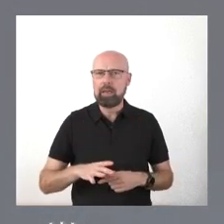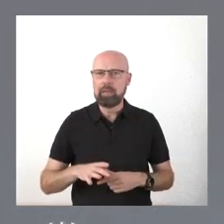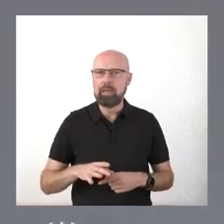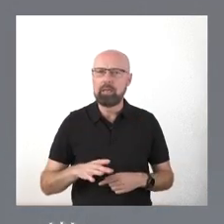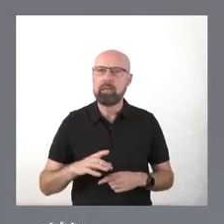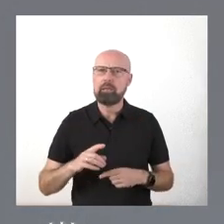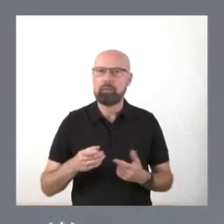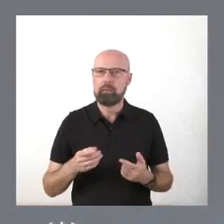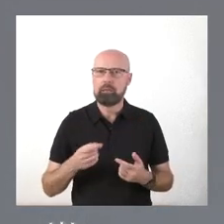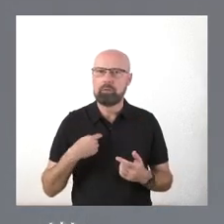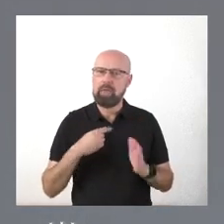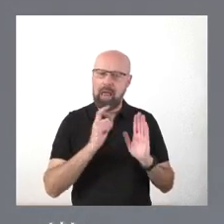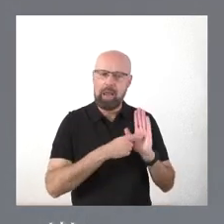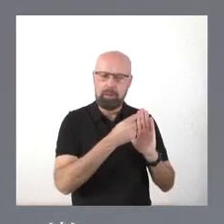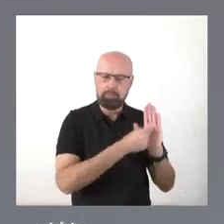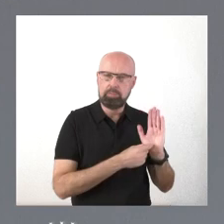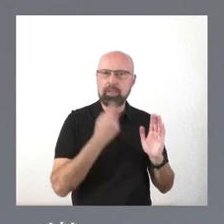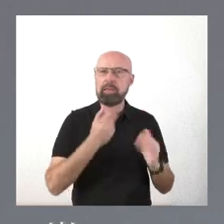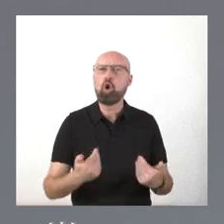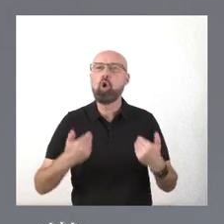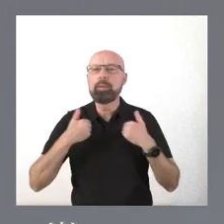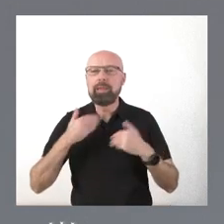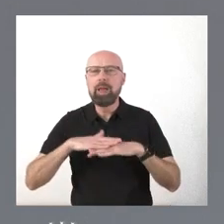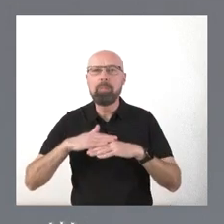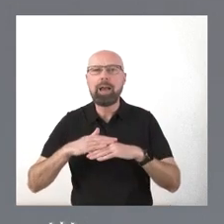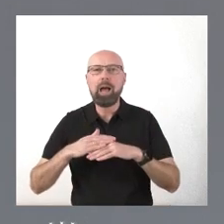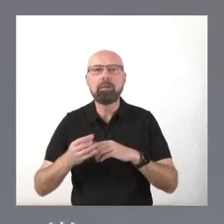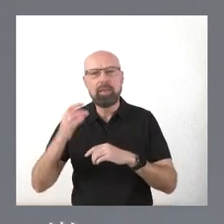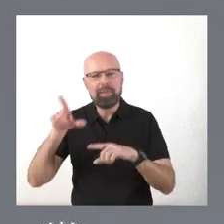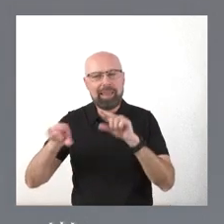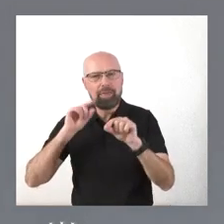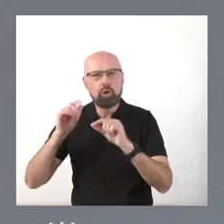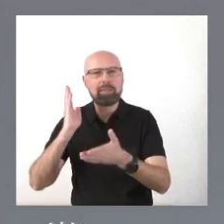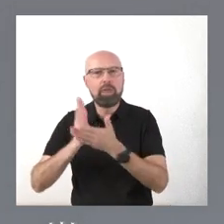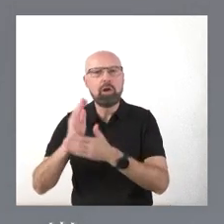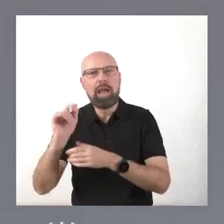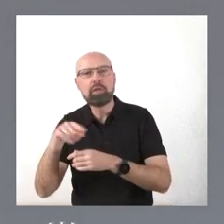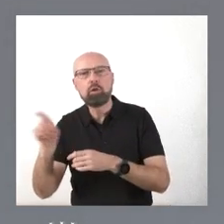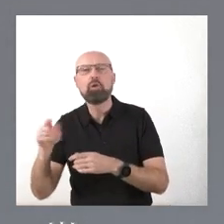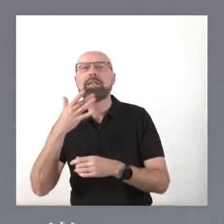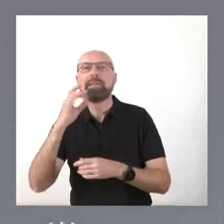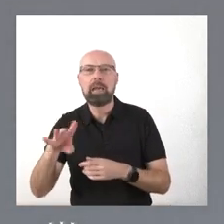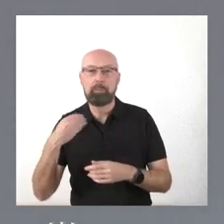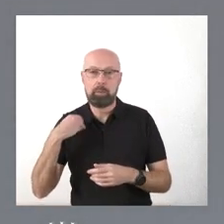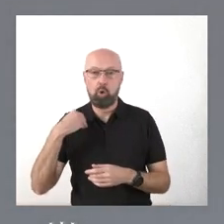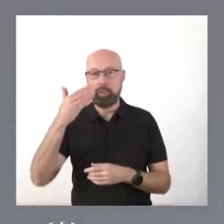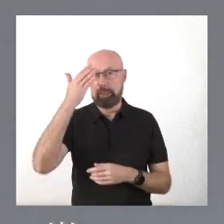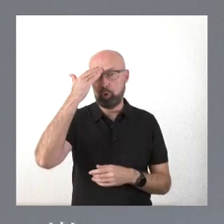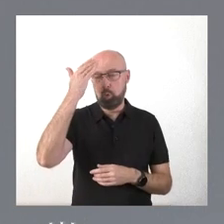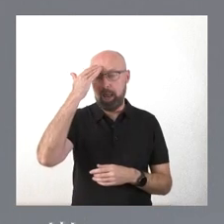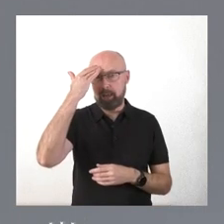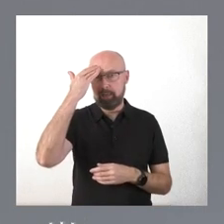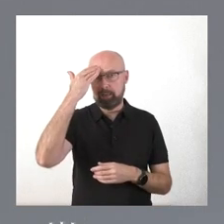sanciones? La competencia para la imposición de las acciones corresponde a los titulares de las